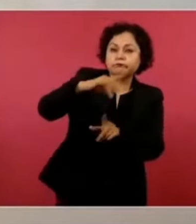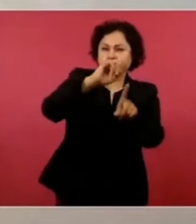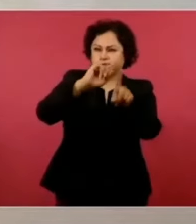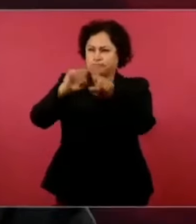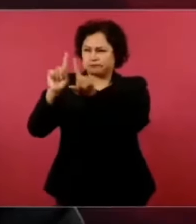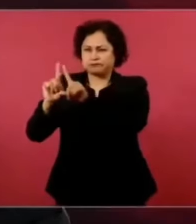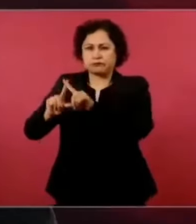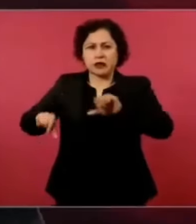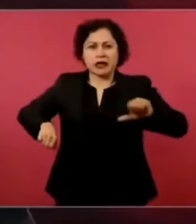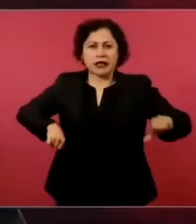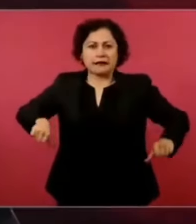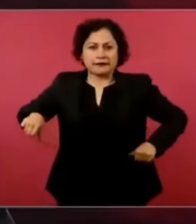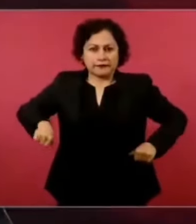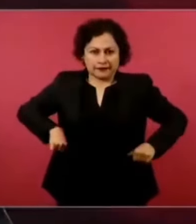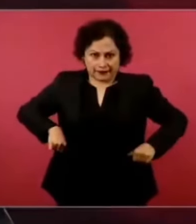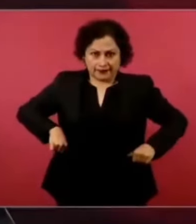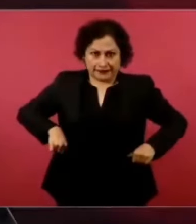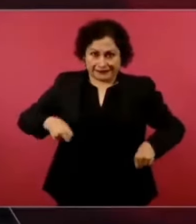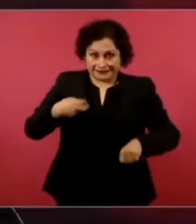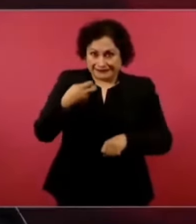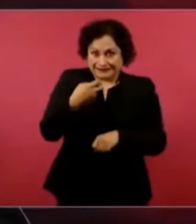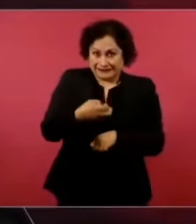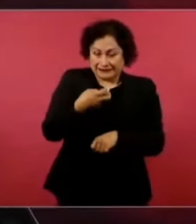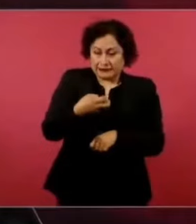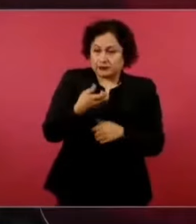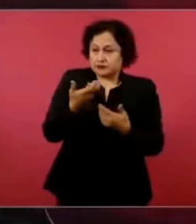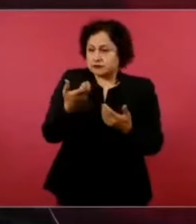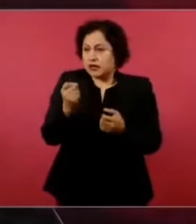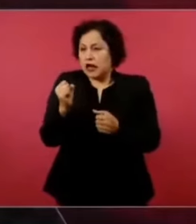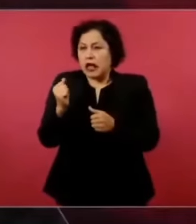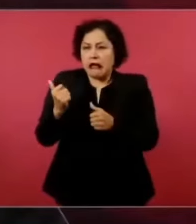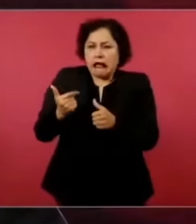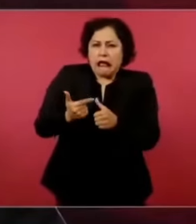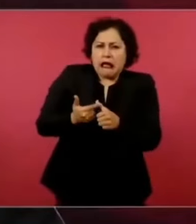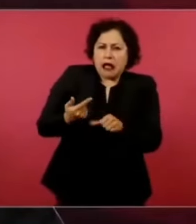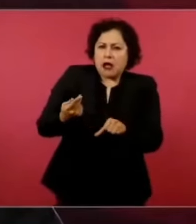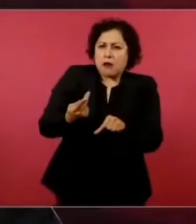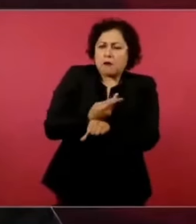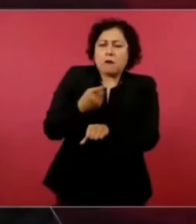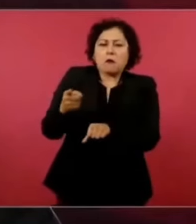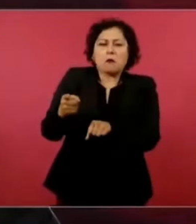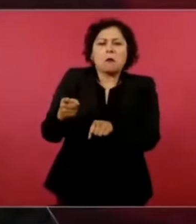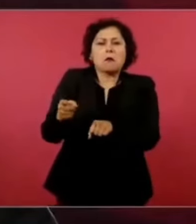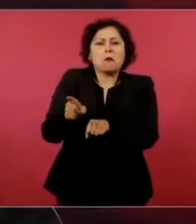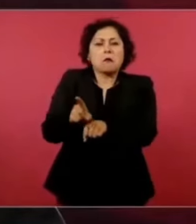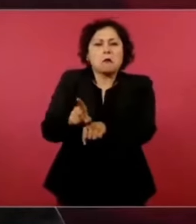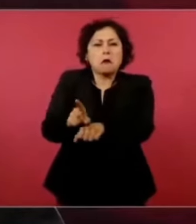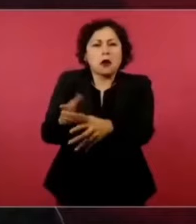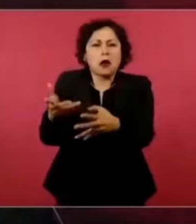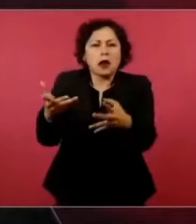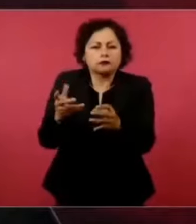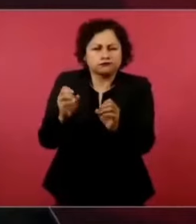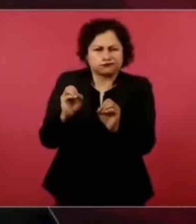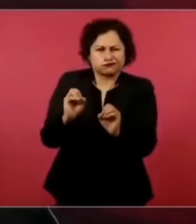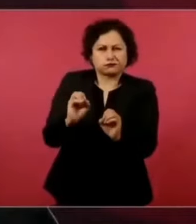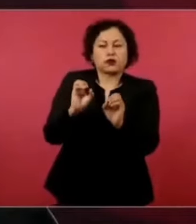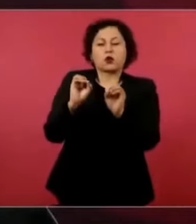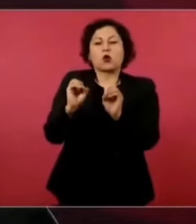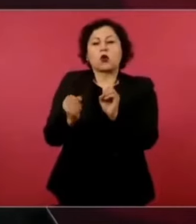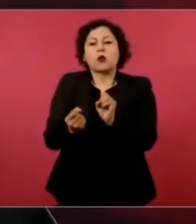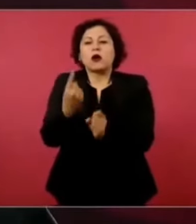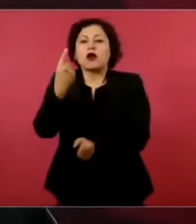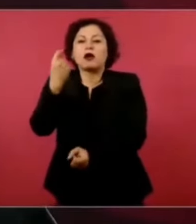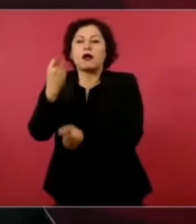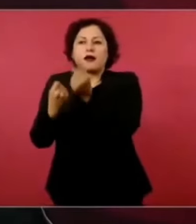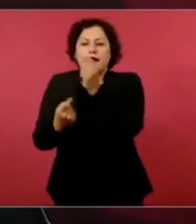actividades inusuales, pues obviamente que es archivada y